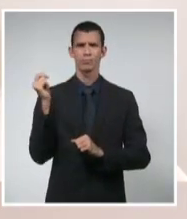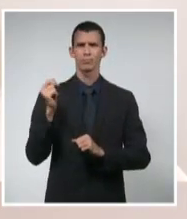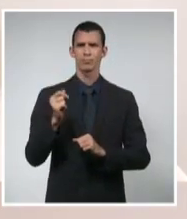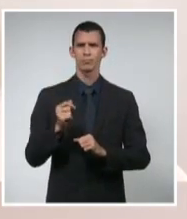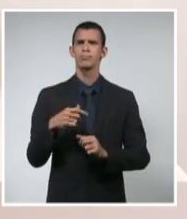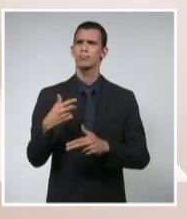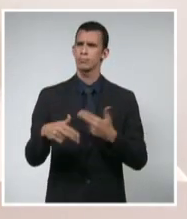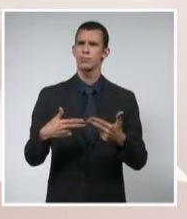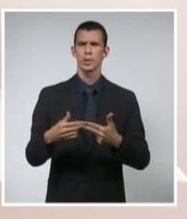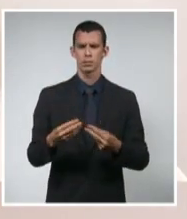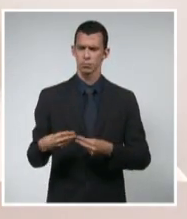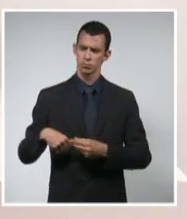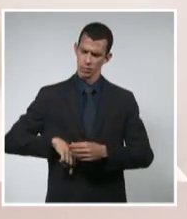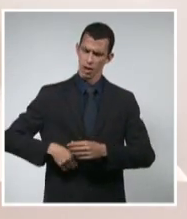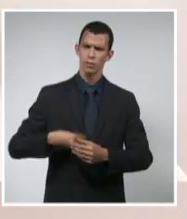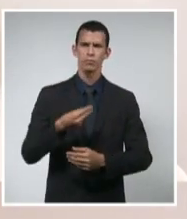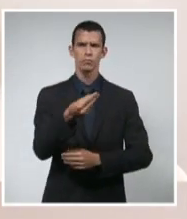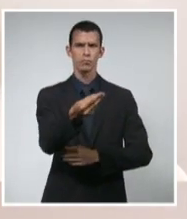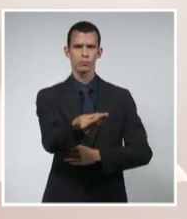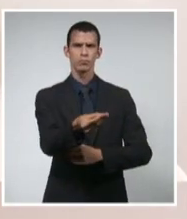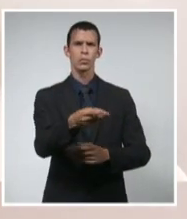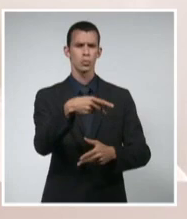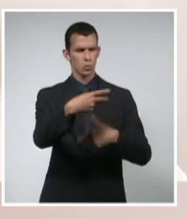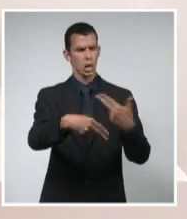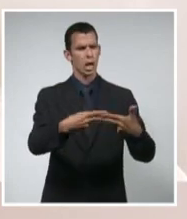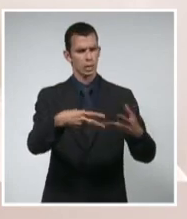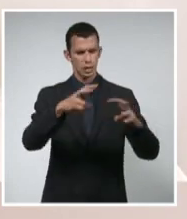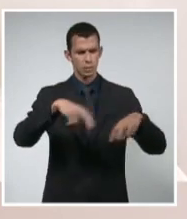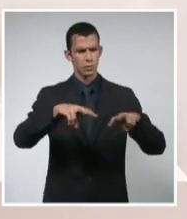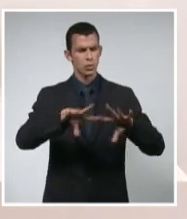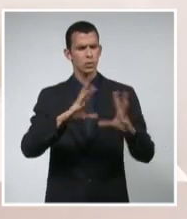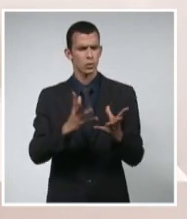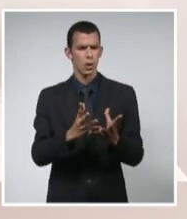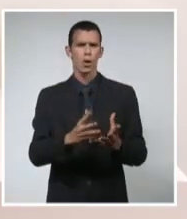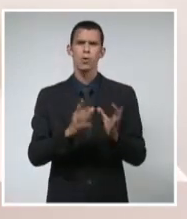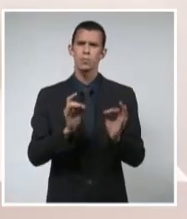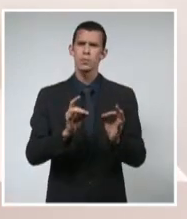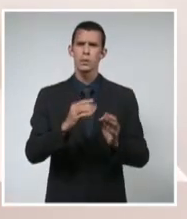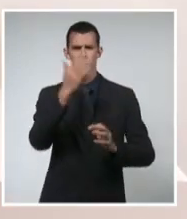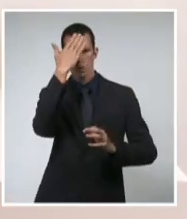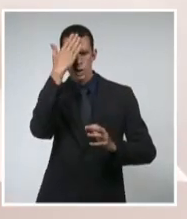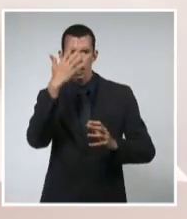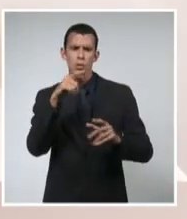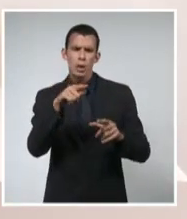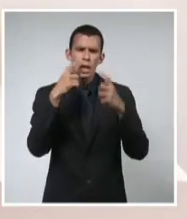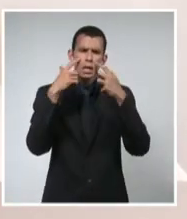se dio las llaves, te digo, momentos sagrados,